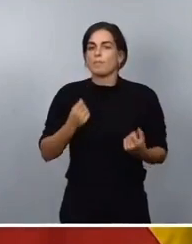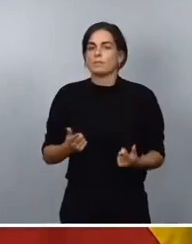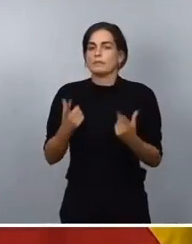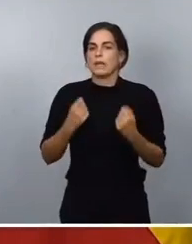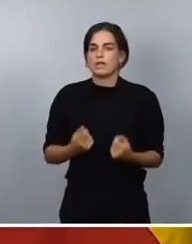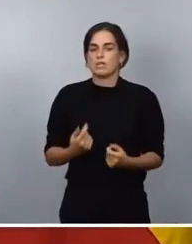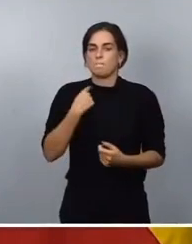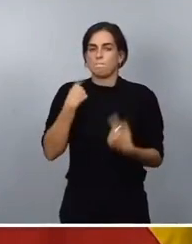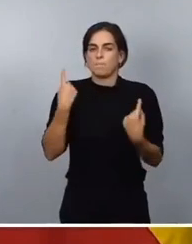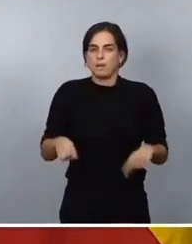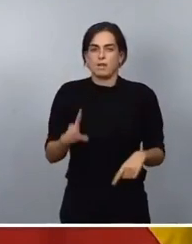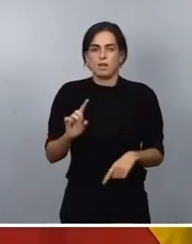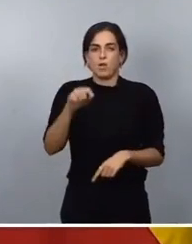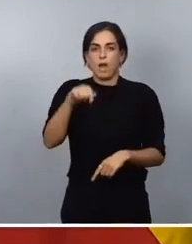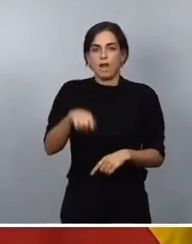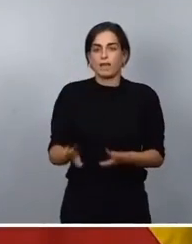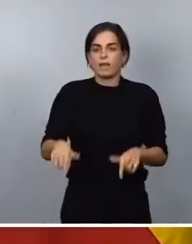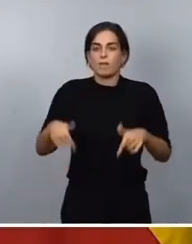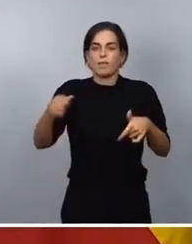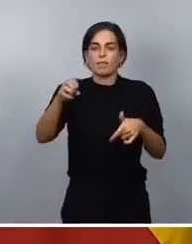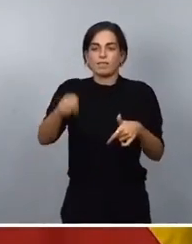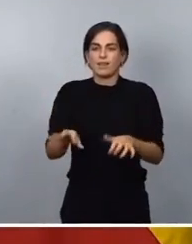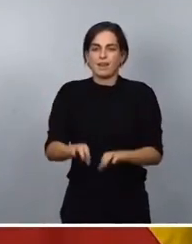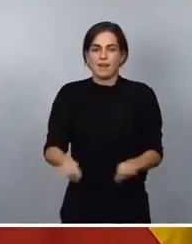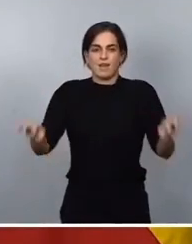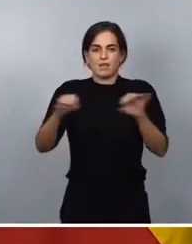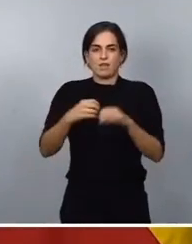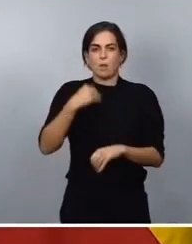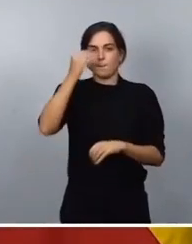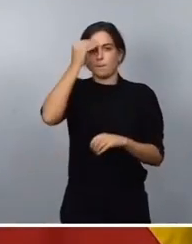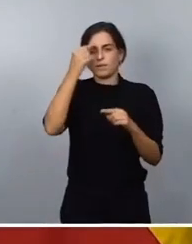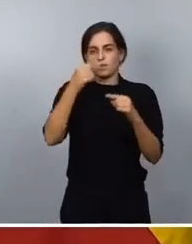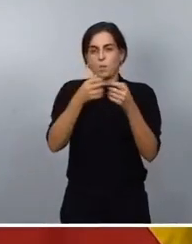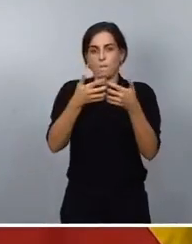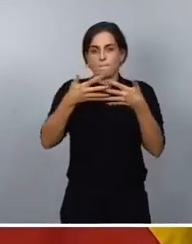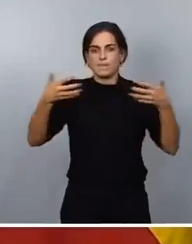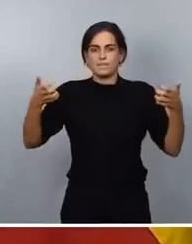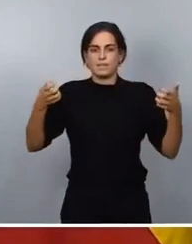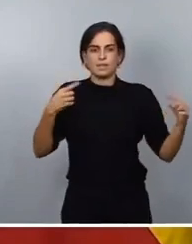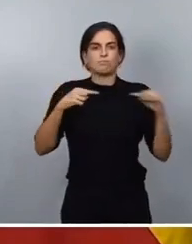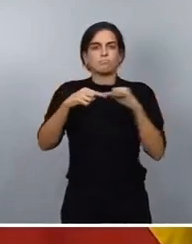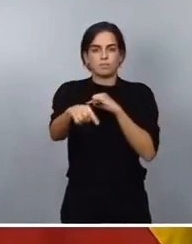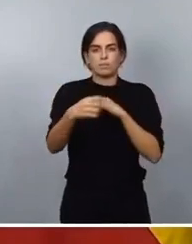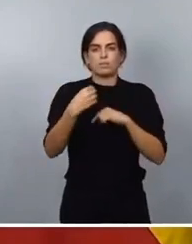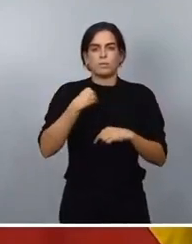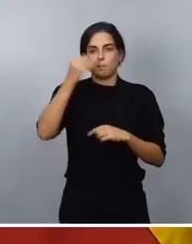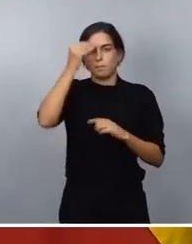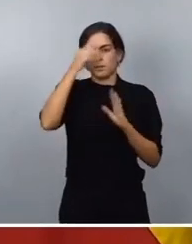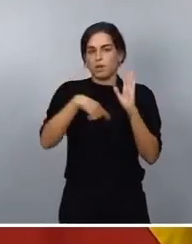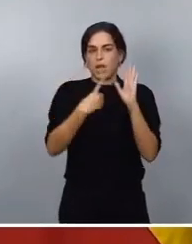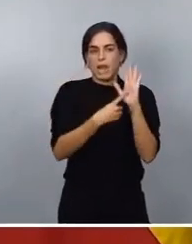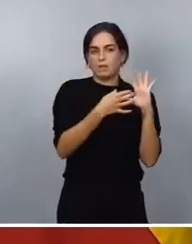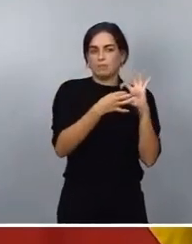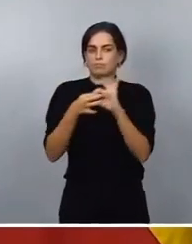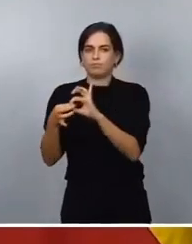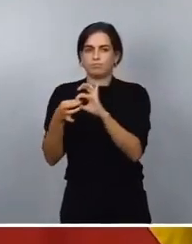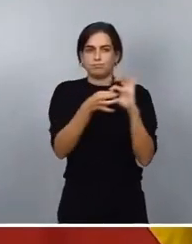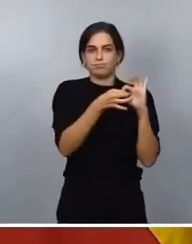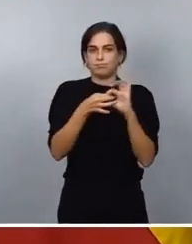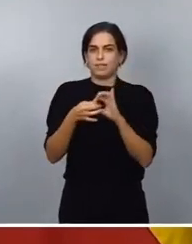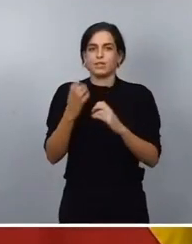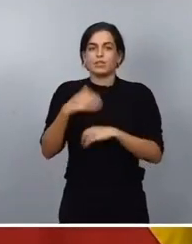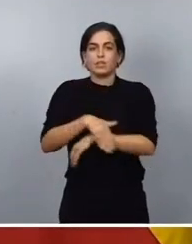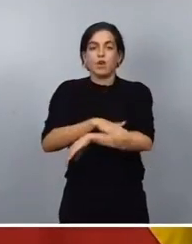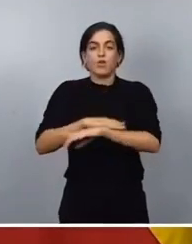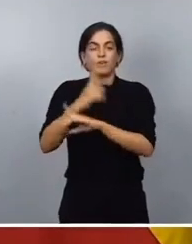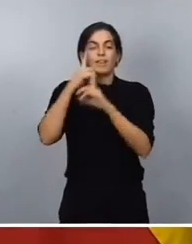nada que creo que transmite un mensaje que es, sin duda, el de esta ley. La intención del Gobierno con este anteproyecto de